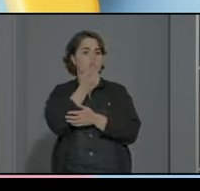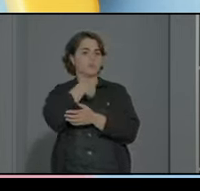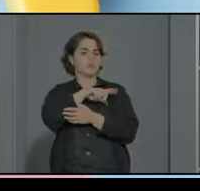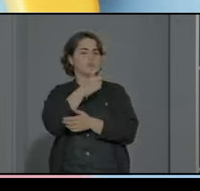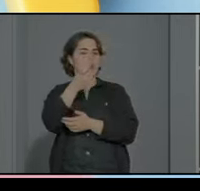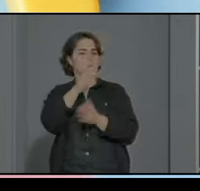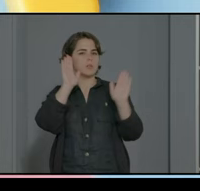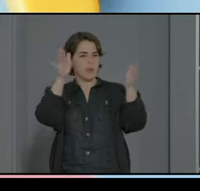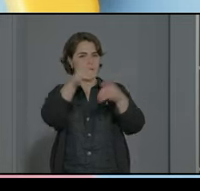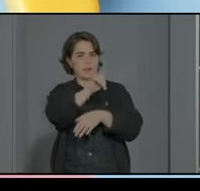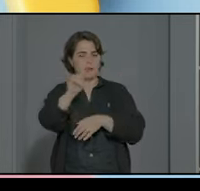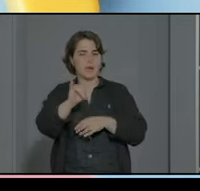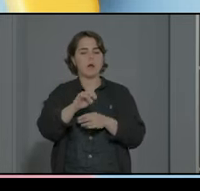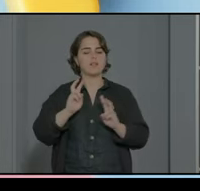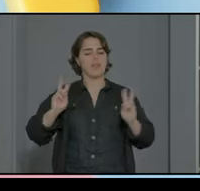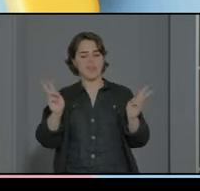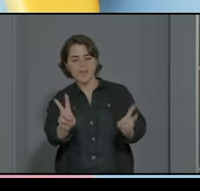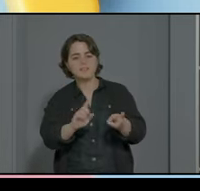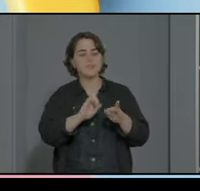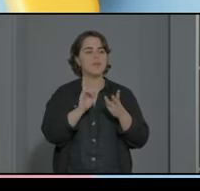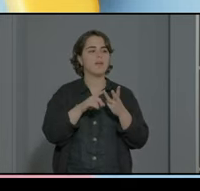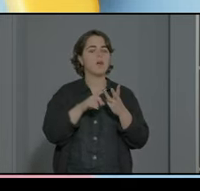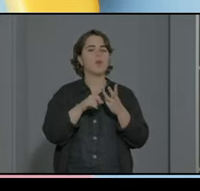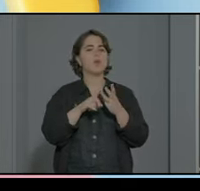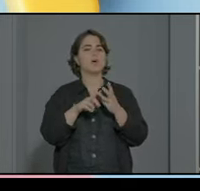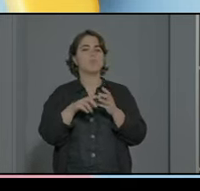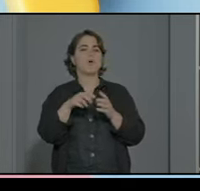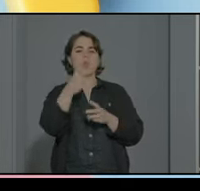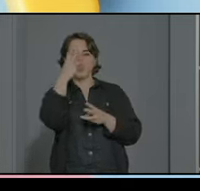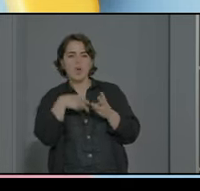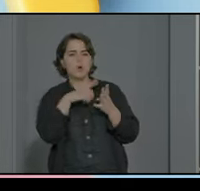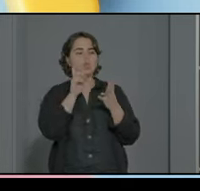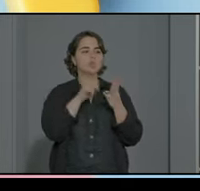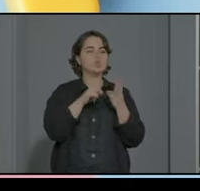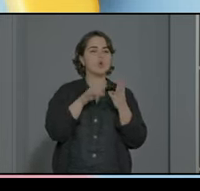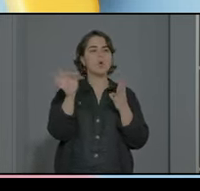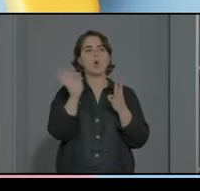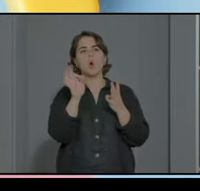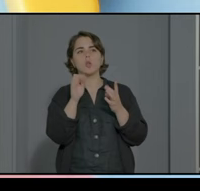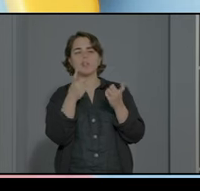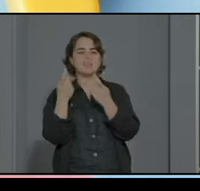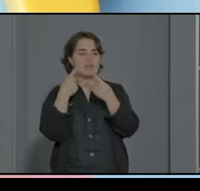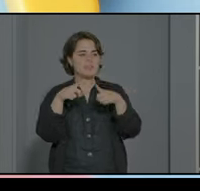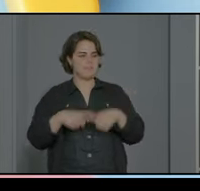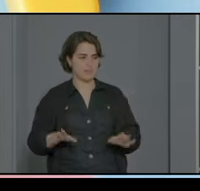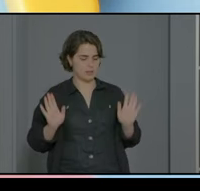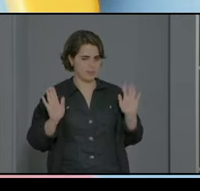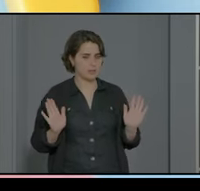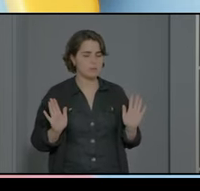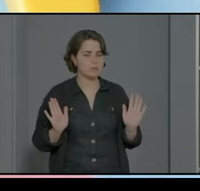TEA tenemos alumnos con TDAH tenemos alumnos con discapacidad visual tenemos alumnos con diferentes necesidades entonces